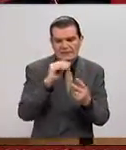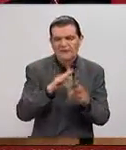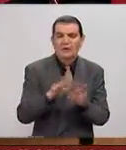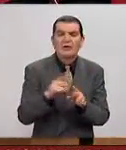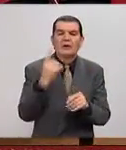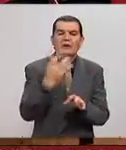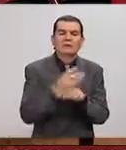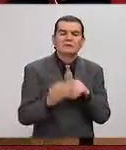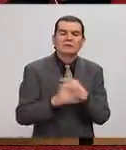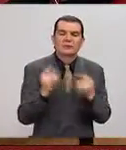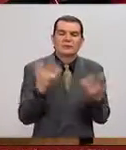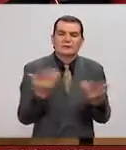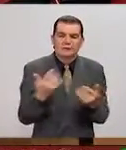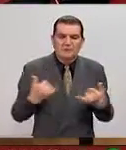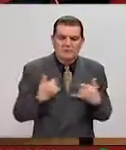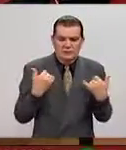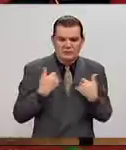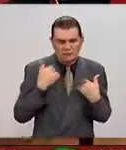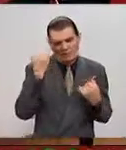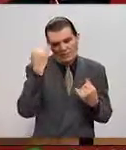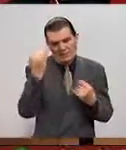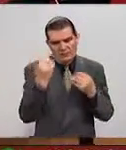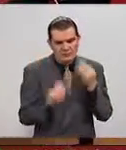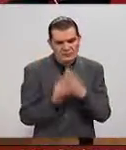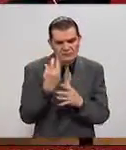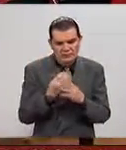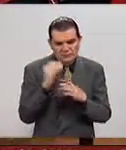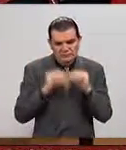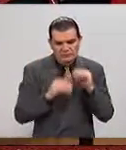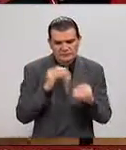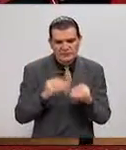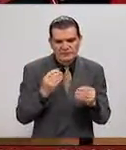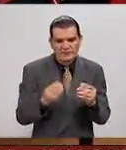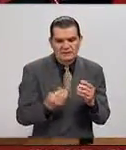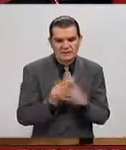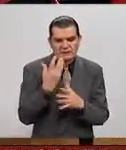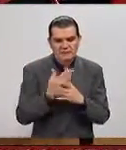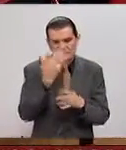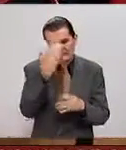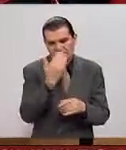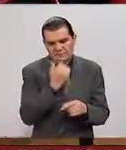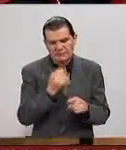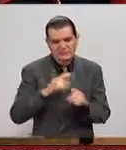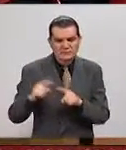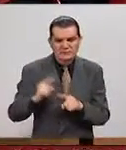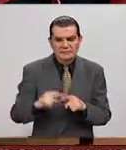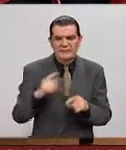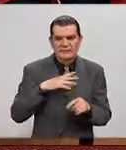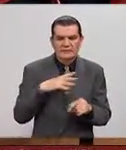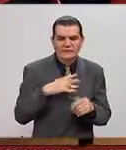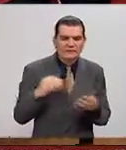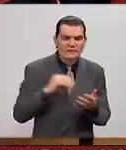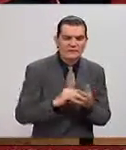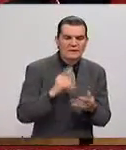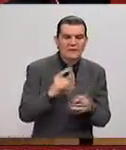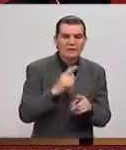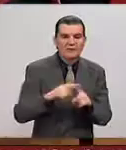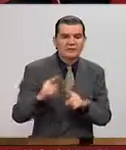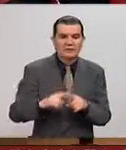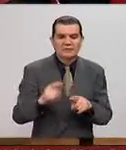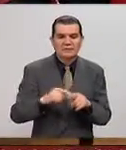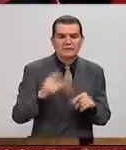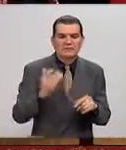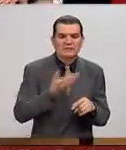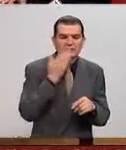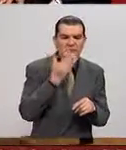los jóvenes desde temprana edad desarrollen estas, pues, habilidades que muchas veces pueden ser opacadas, ¿no? Dependiendo de sus